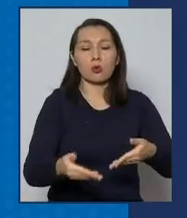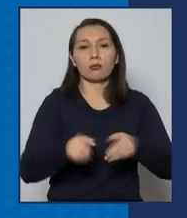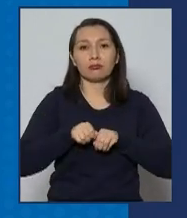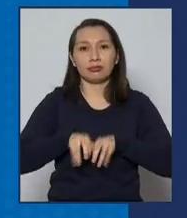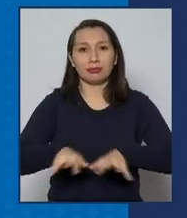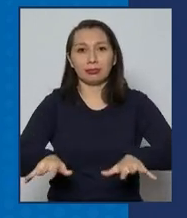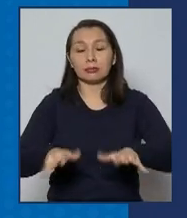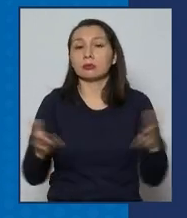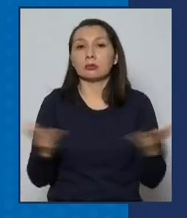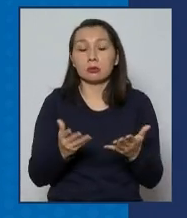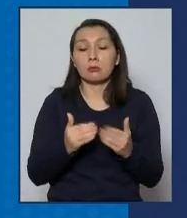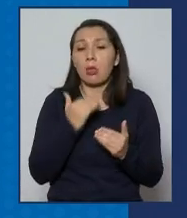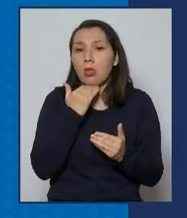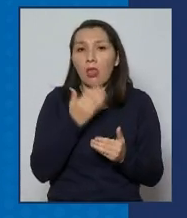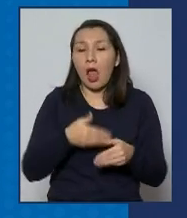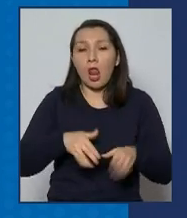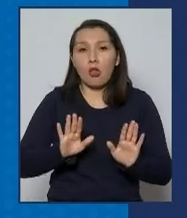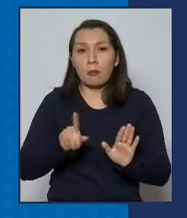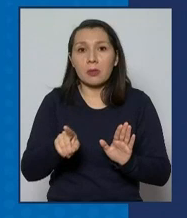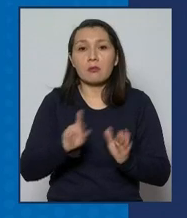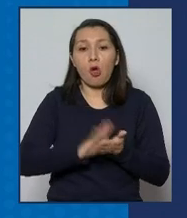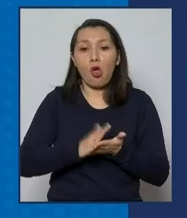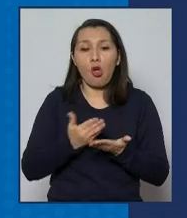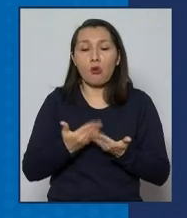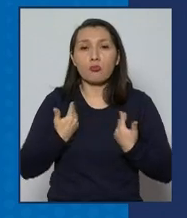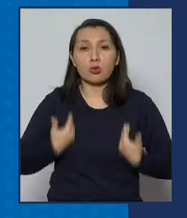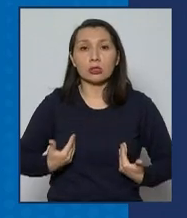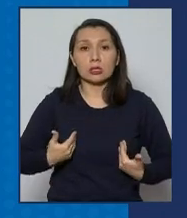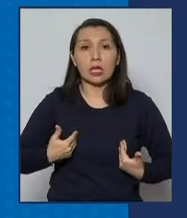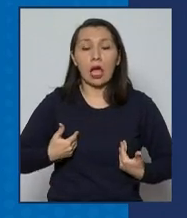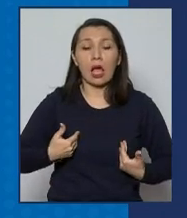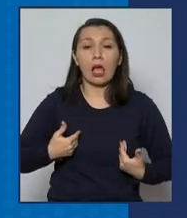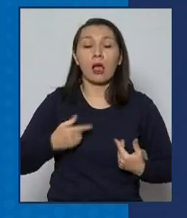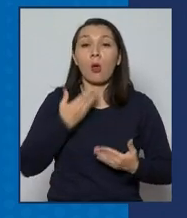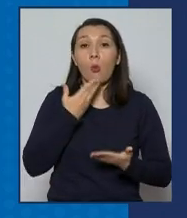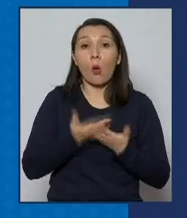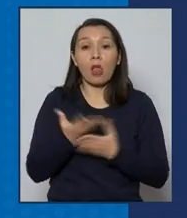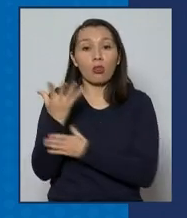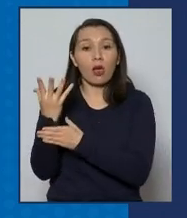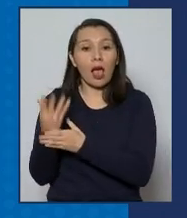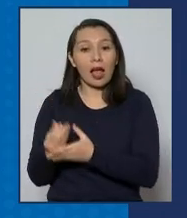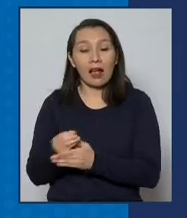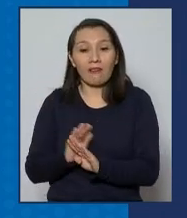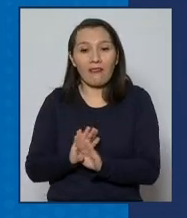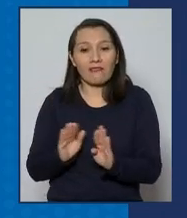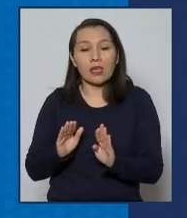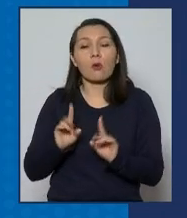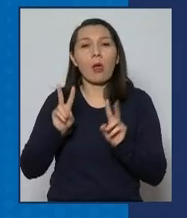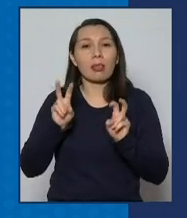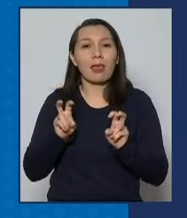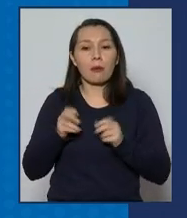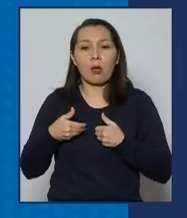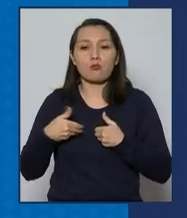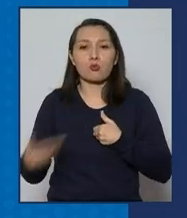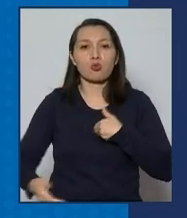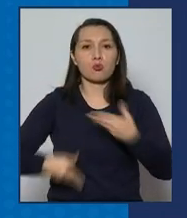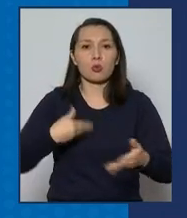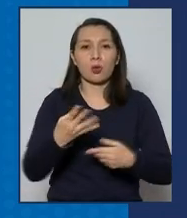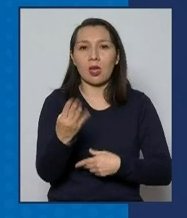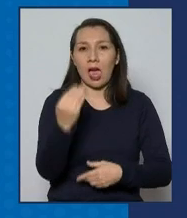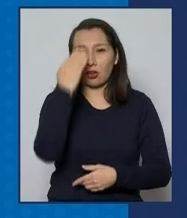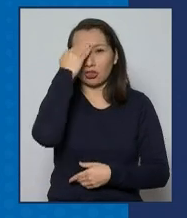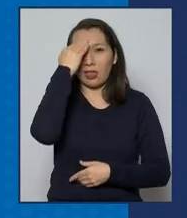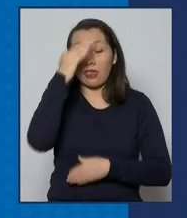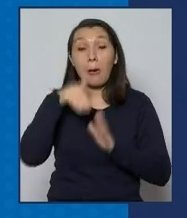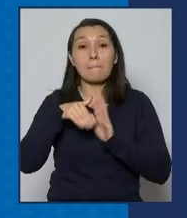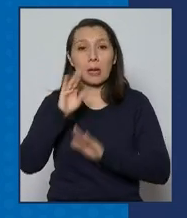independiente de cuál sea su estado clínico cuando deja de estar en este periodo de 14